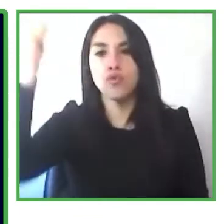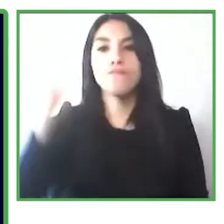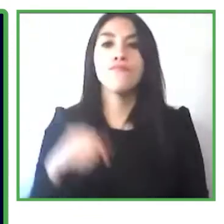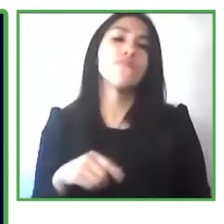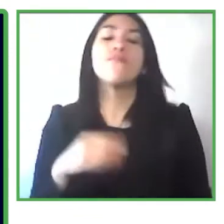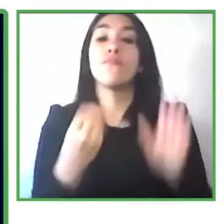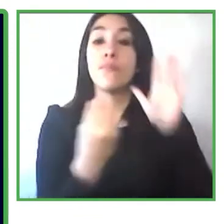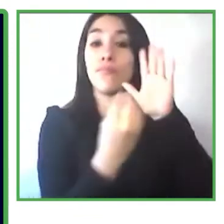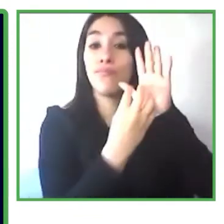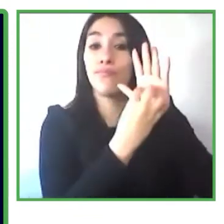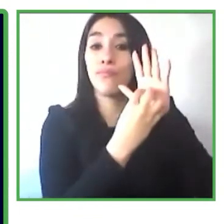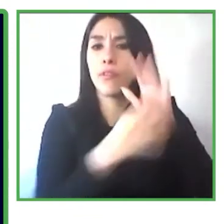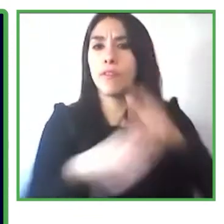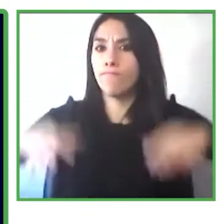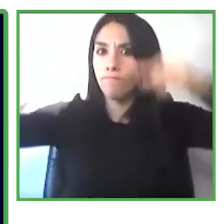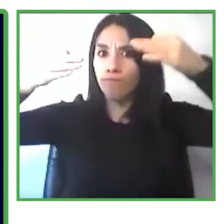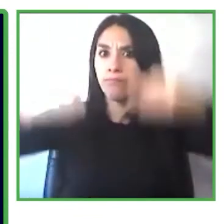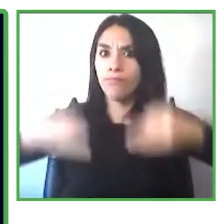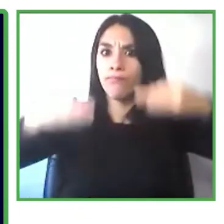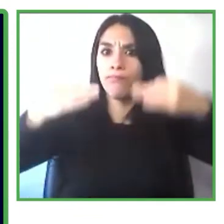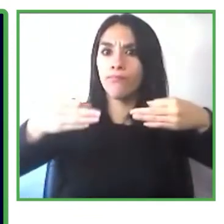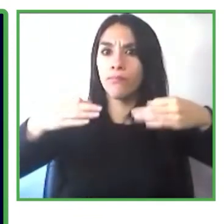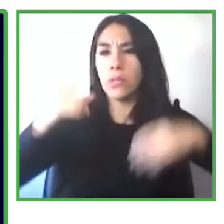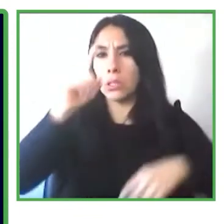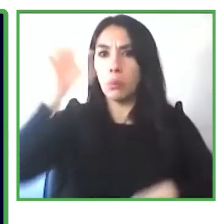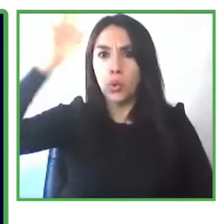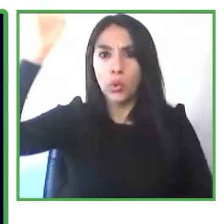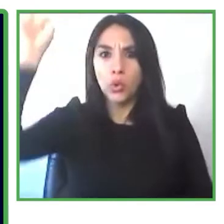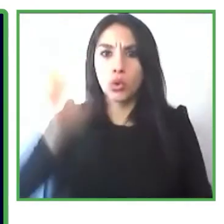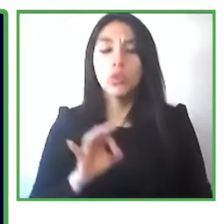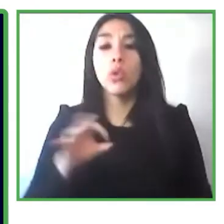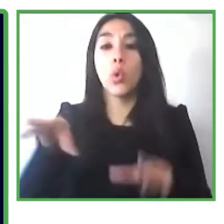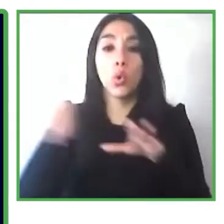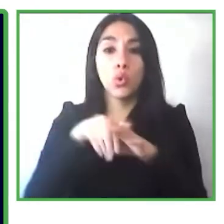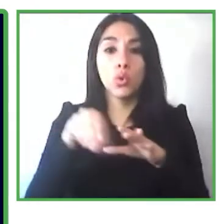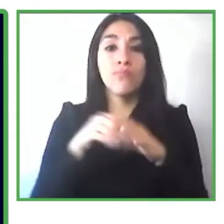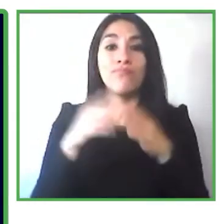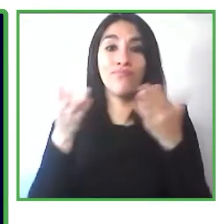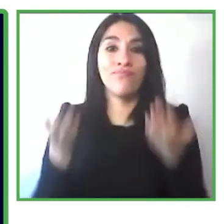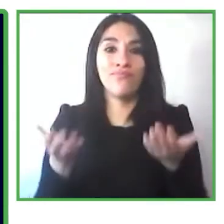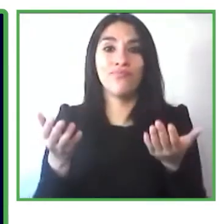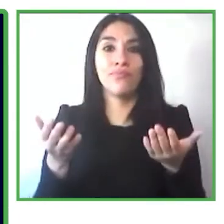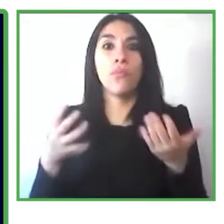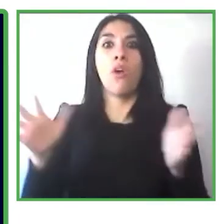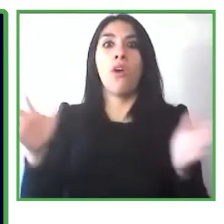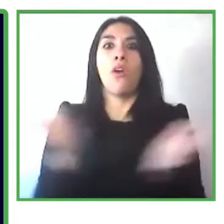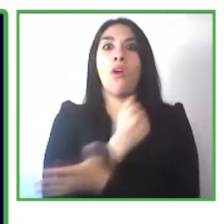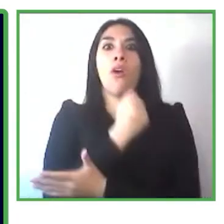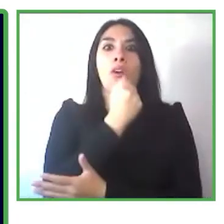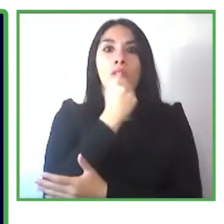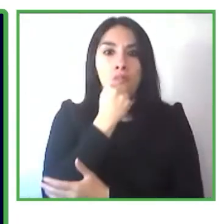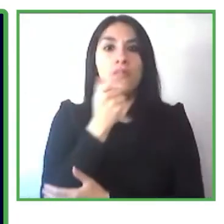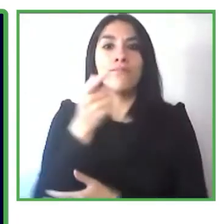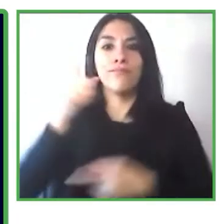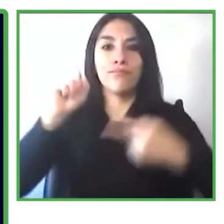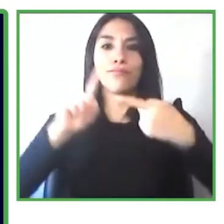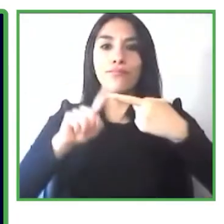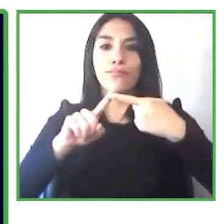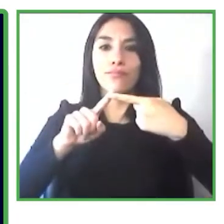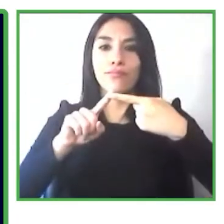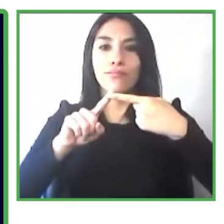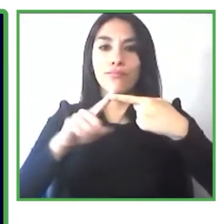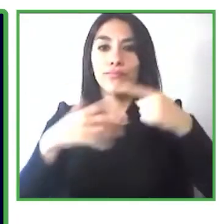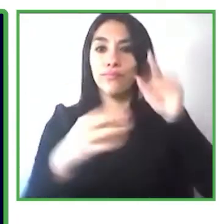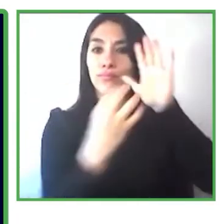una inclusión y una accesibilidad plena Como verán cada sello cuenta con un diseño diferenciado el cual